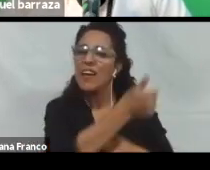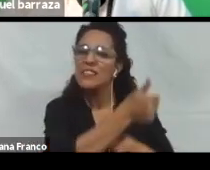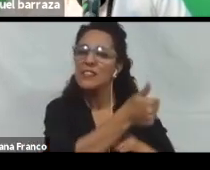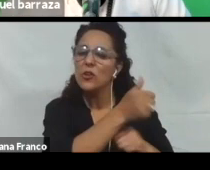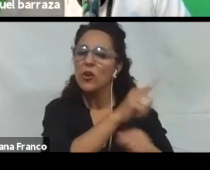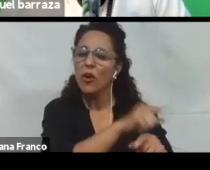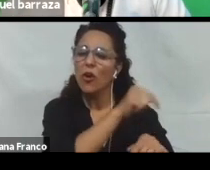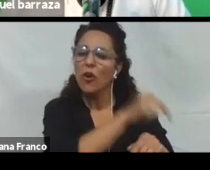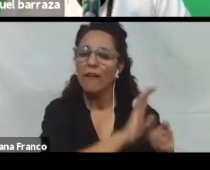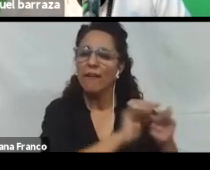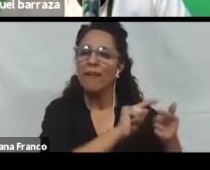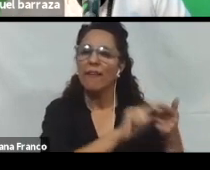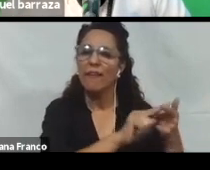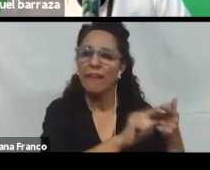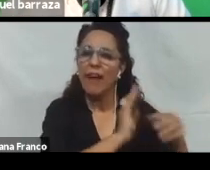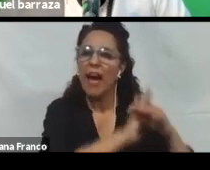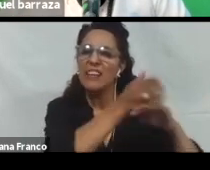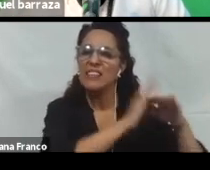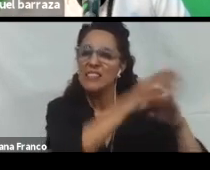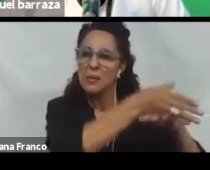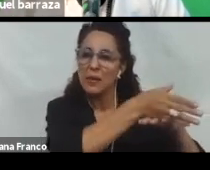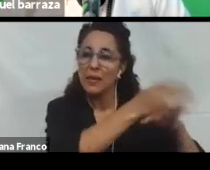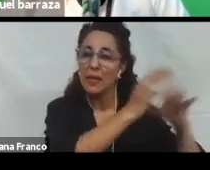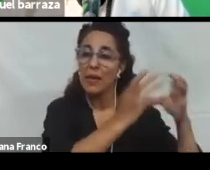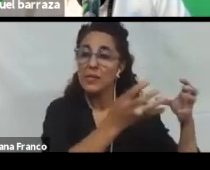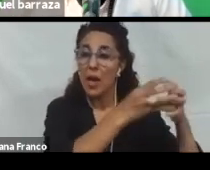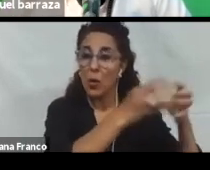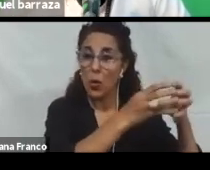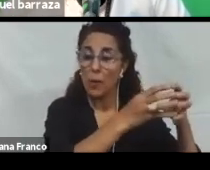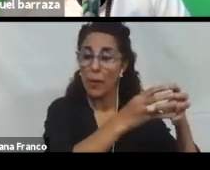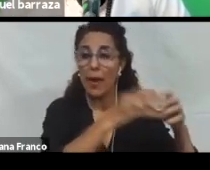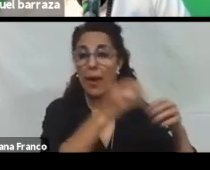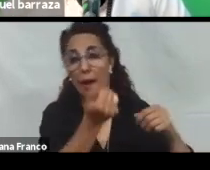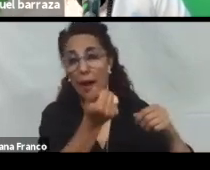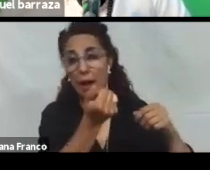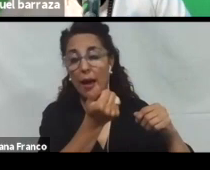de éxitos son los requisitos de accesibilidad, que se agrupan en A, AA y AAA.